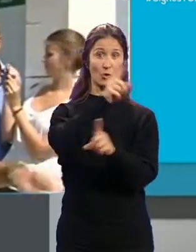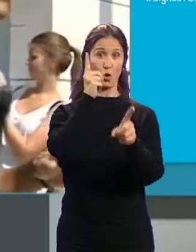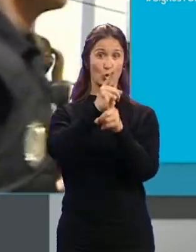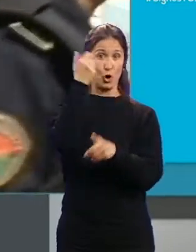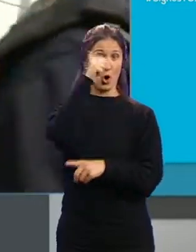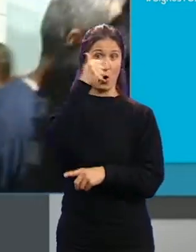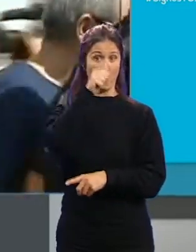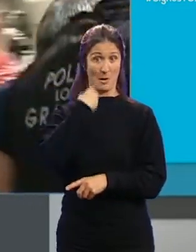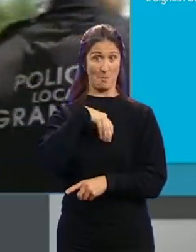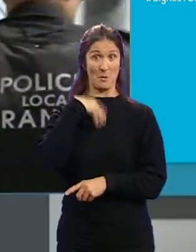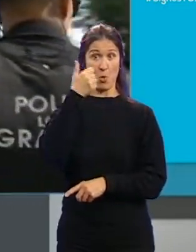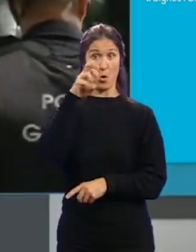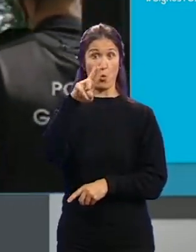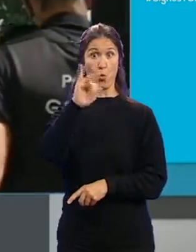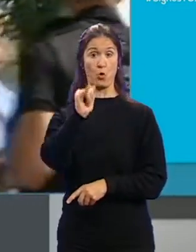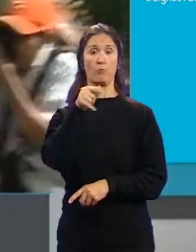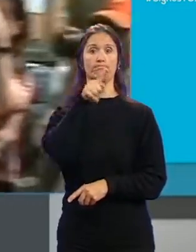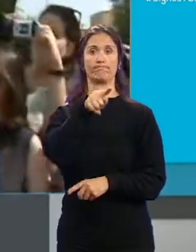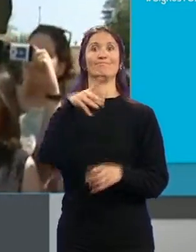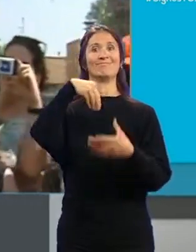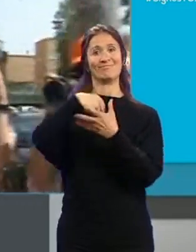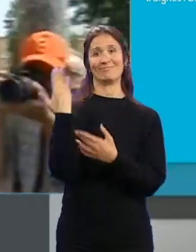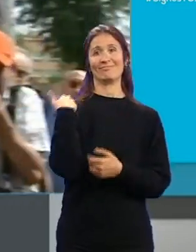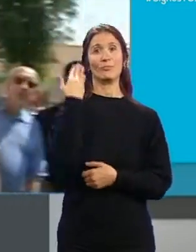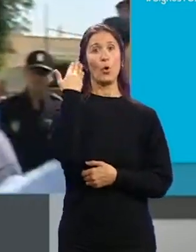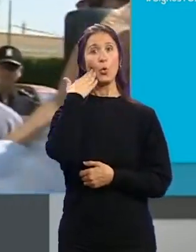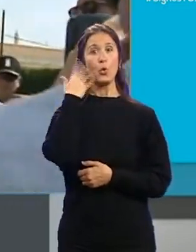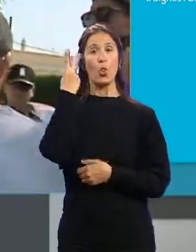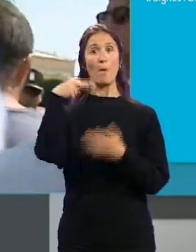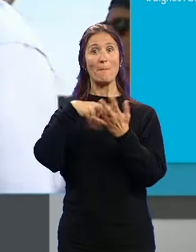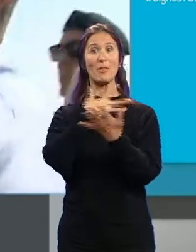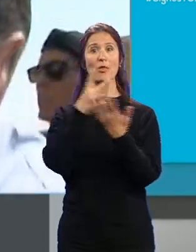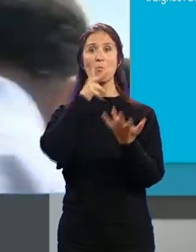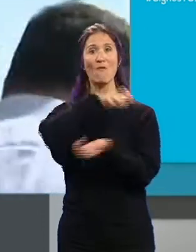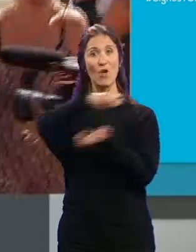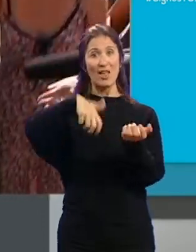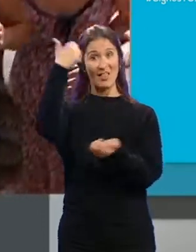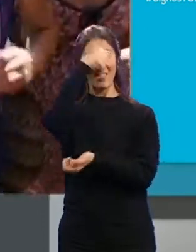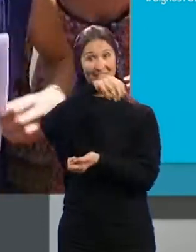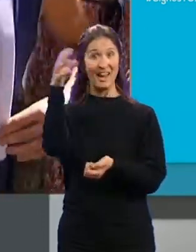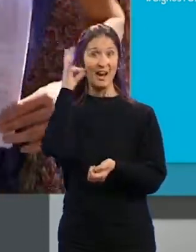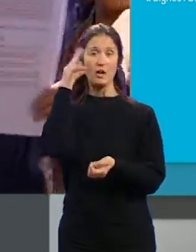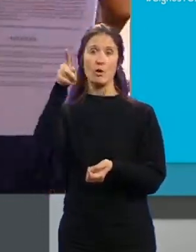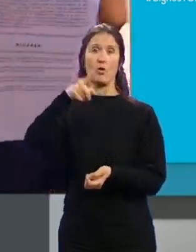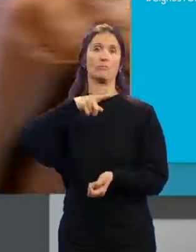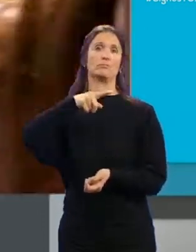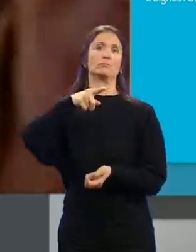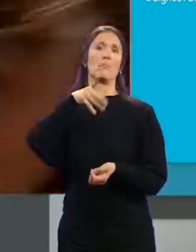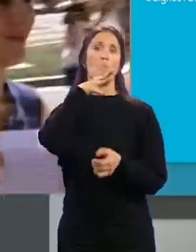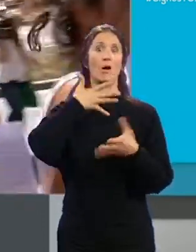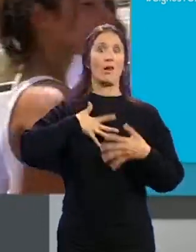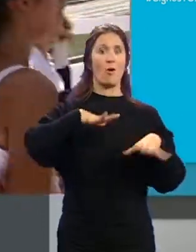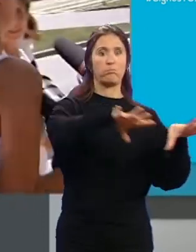Francesco Arcuri... ...incluyendo la que realizó en julio de 2016... violencia de género... ...tras salir de Italia con sus